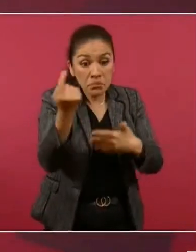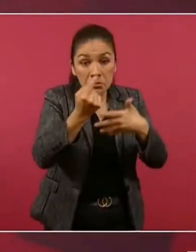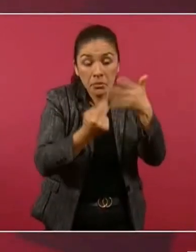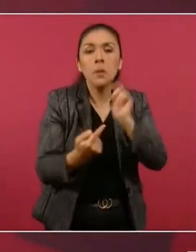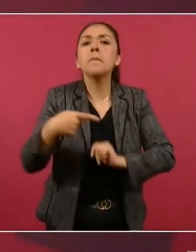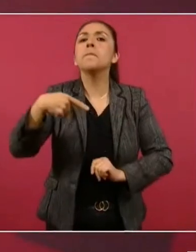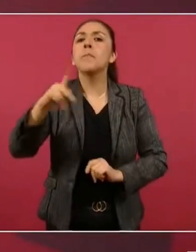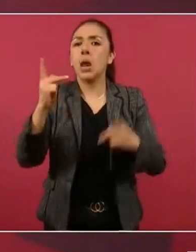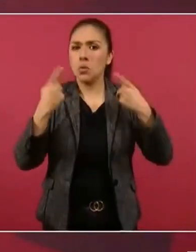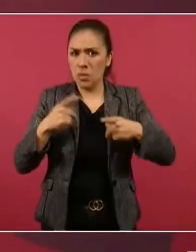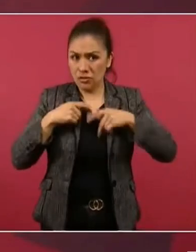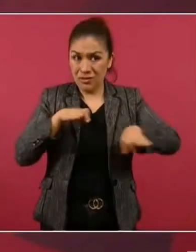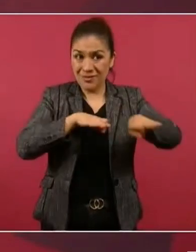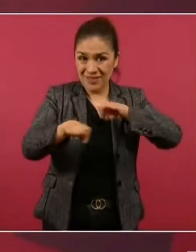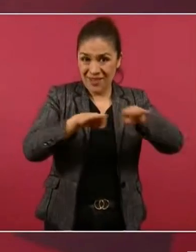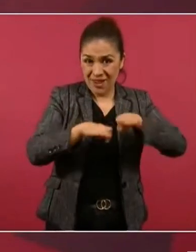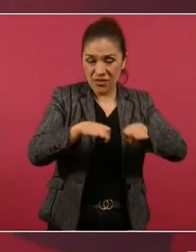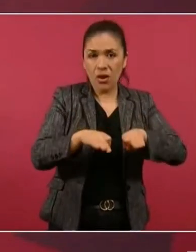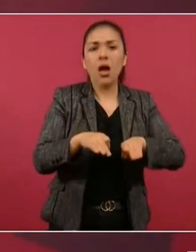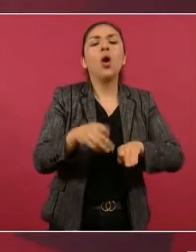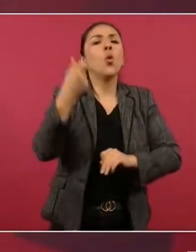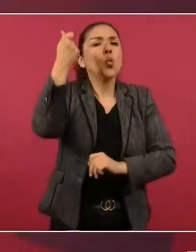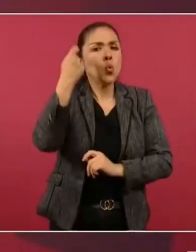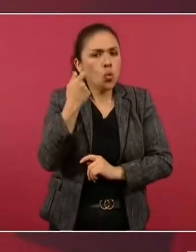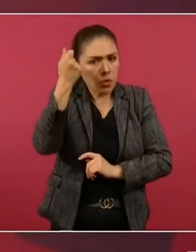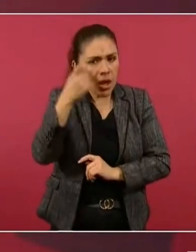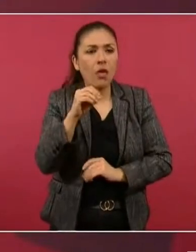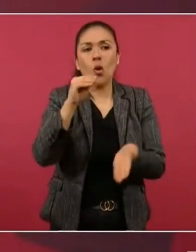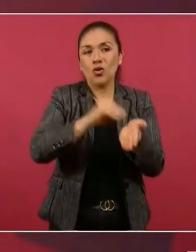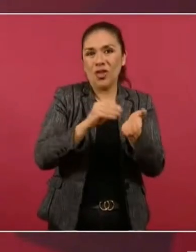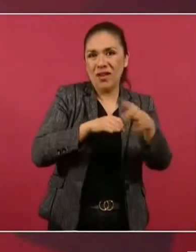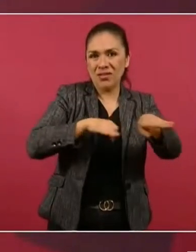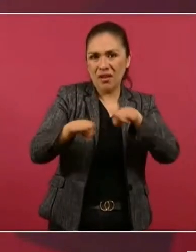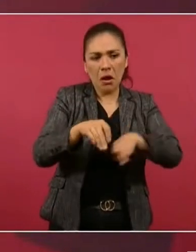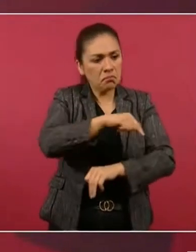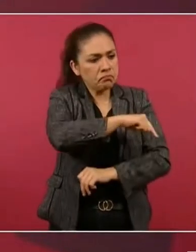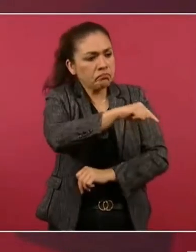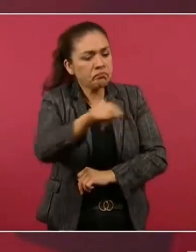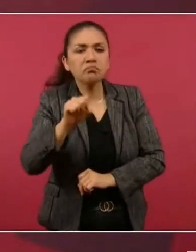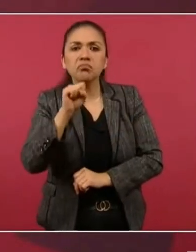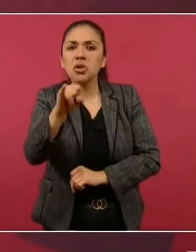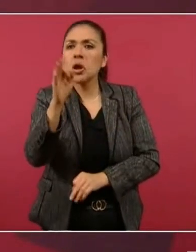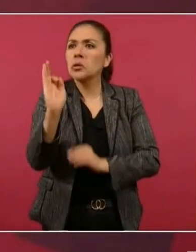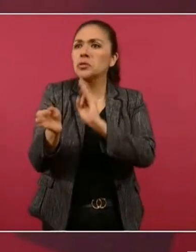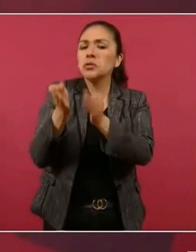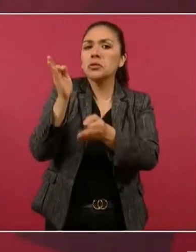tanto en activo como jubilados aceptaron la propuesta